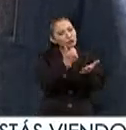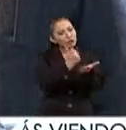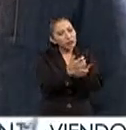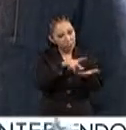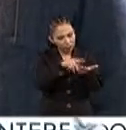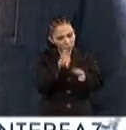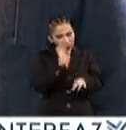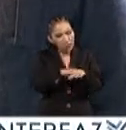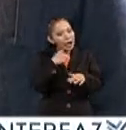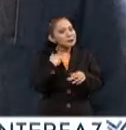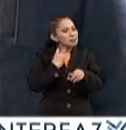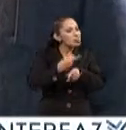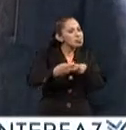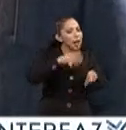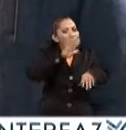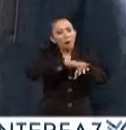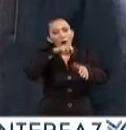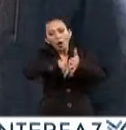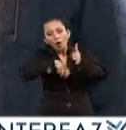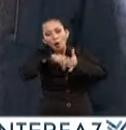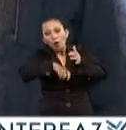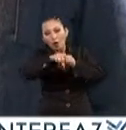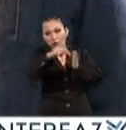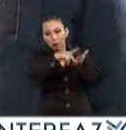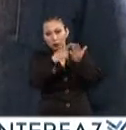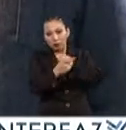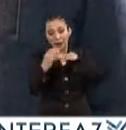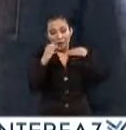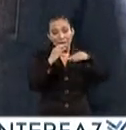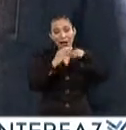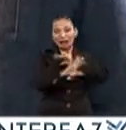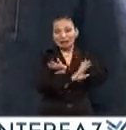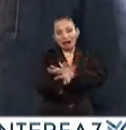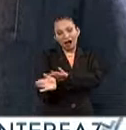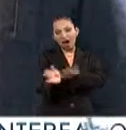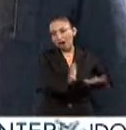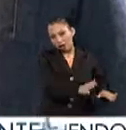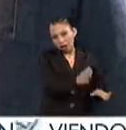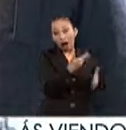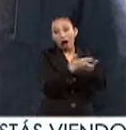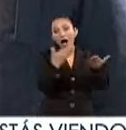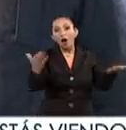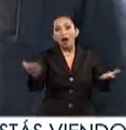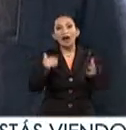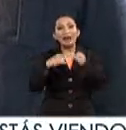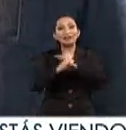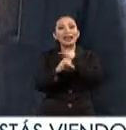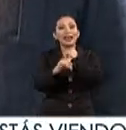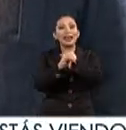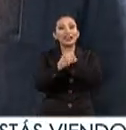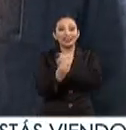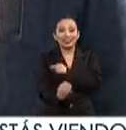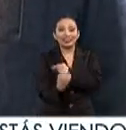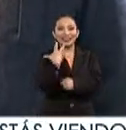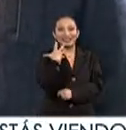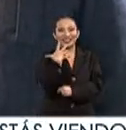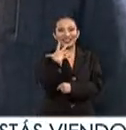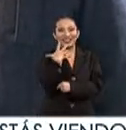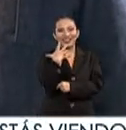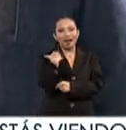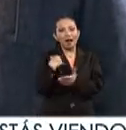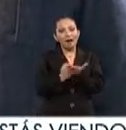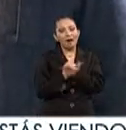participando y seguir desarrollándolo. El correo electrónico ya se quedó un poco obsoleto, lo de ahora son las redes sociales. Entonces